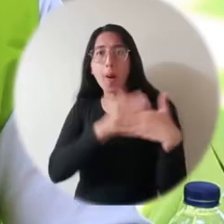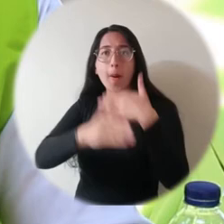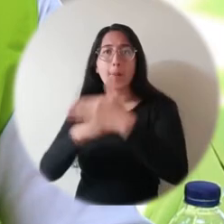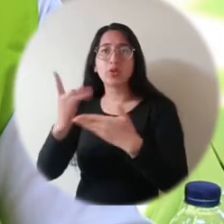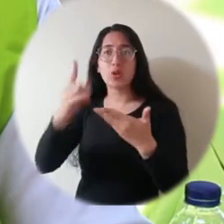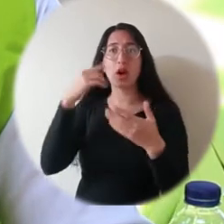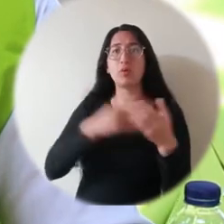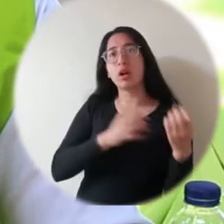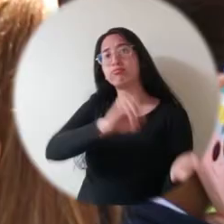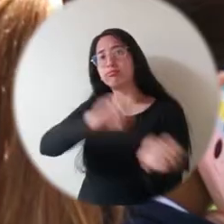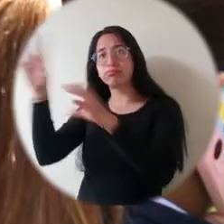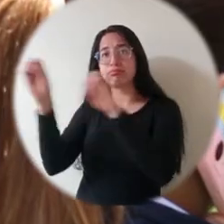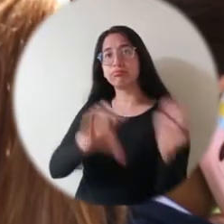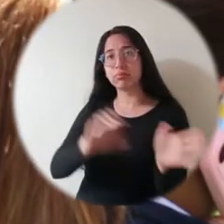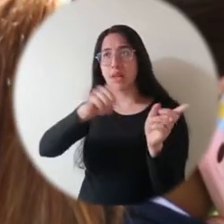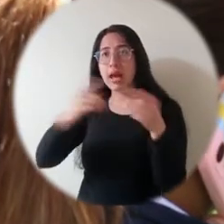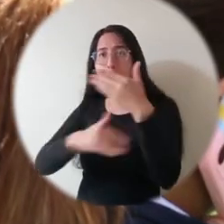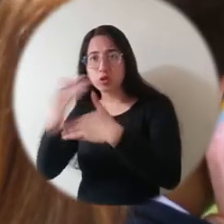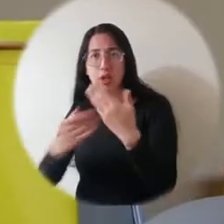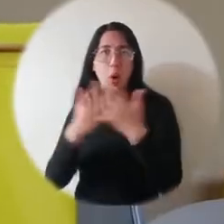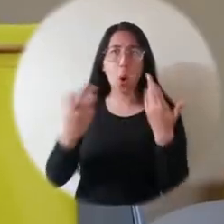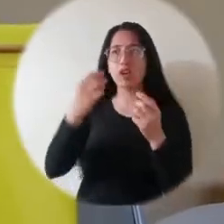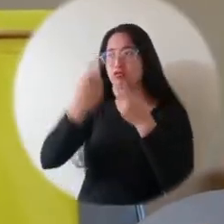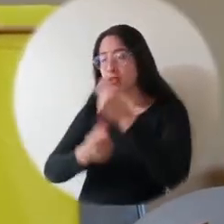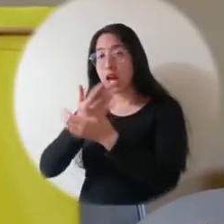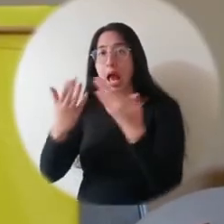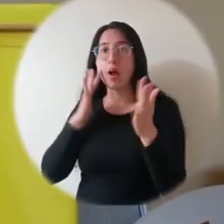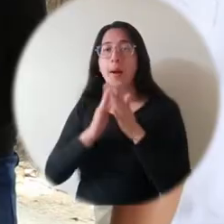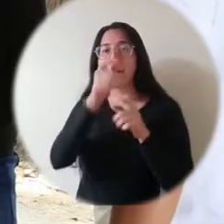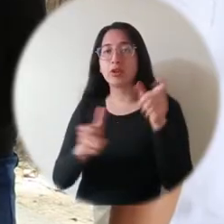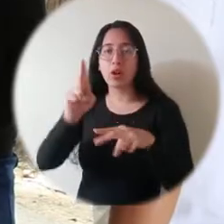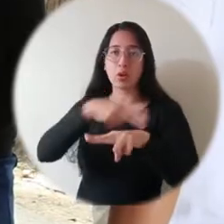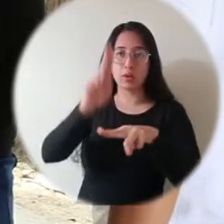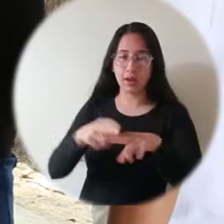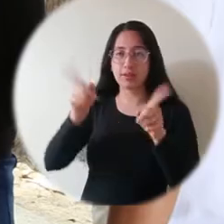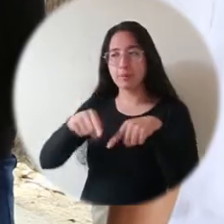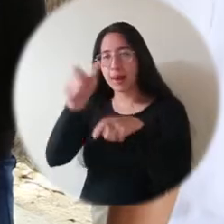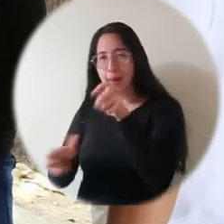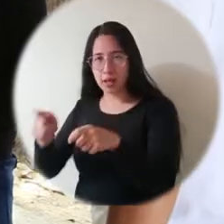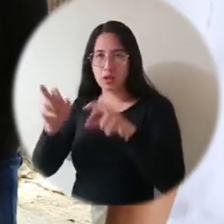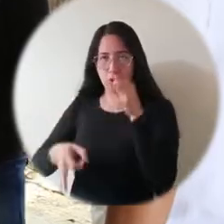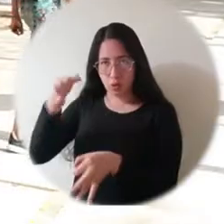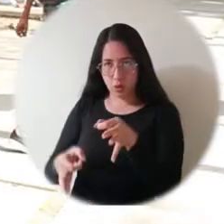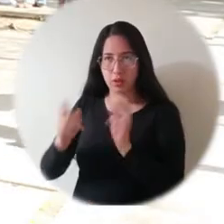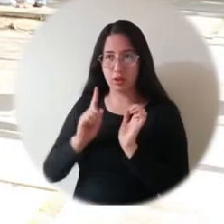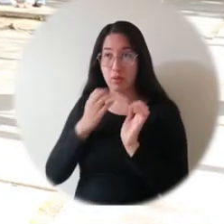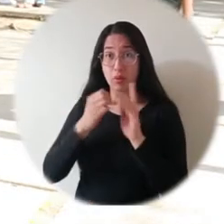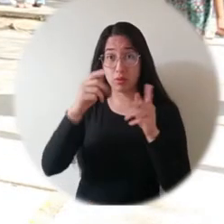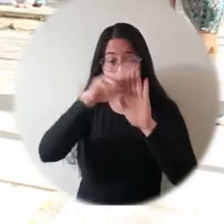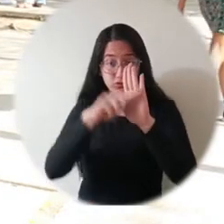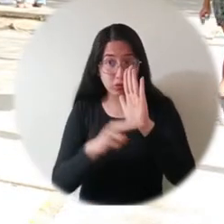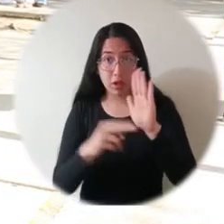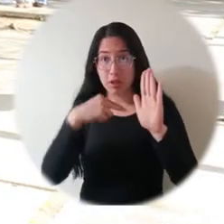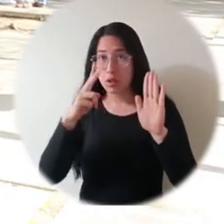básica en materia tributaria, aduanera y cambiaria a personas naturales y jurídicas. Los estudiantes le van a enseñar a cualquier persona que